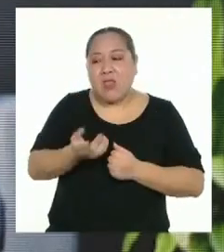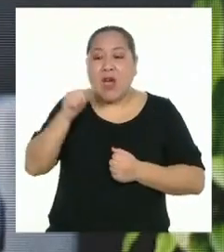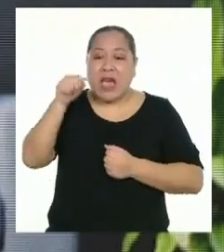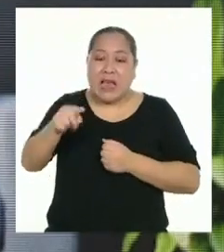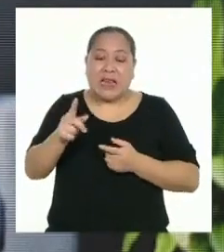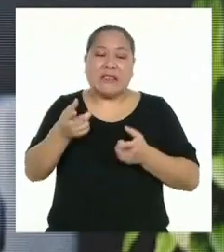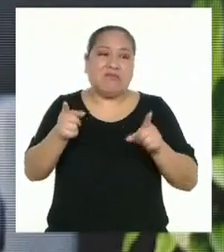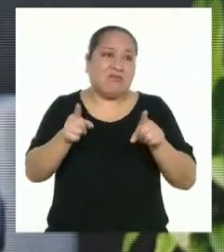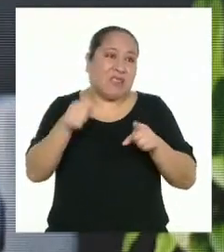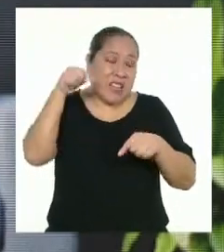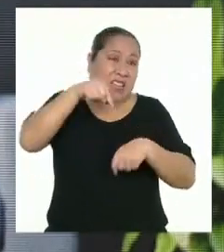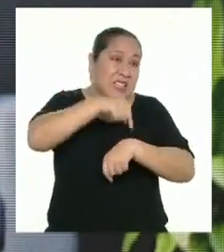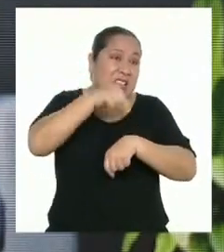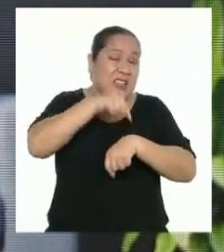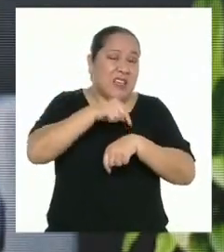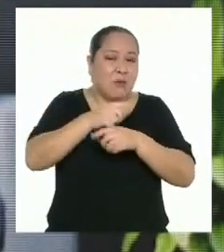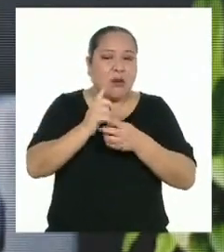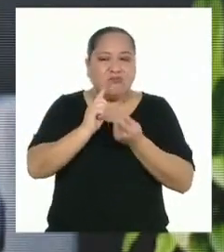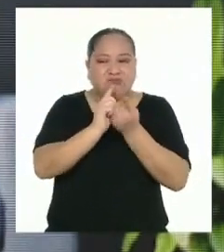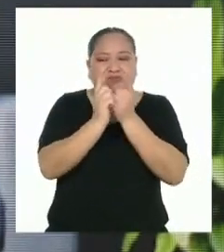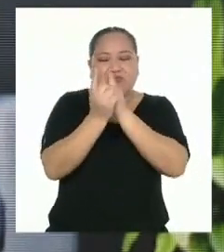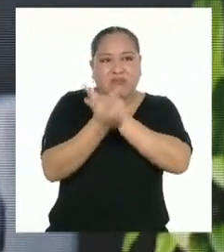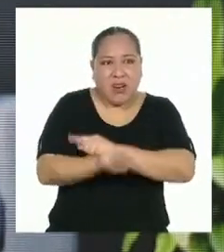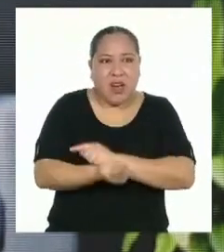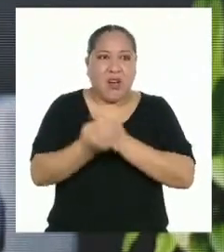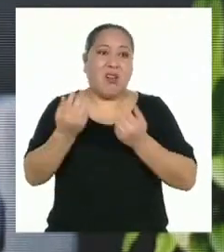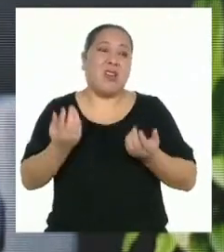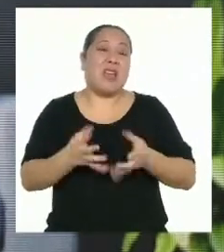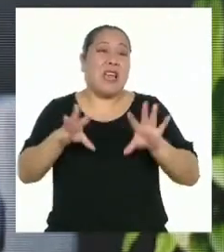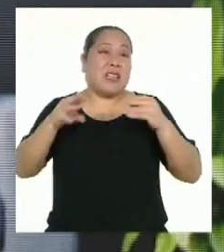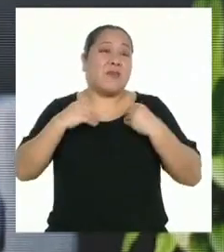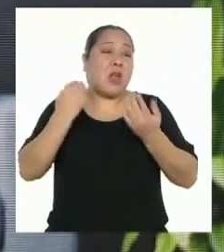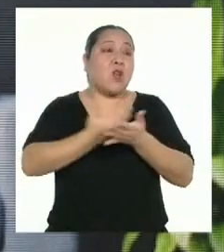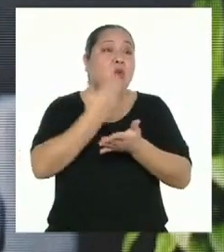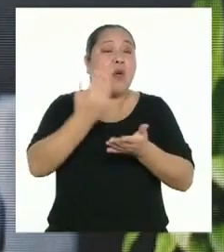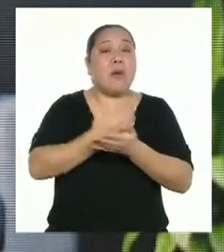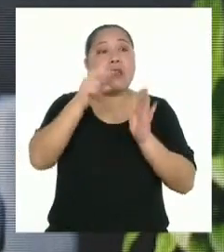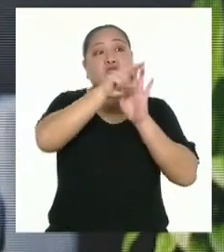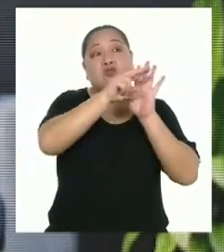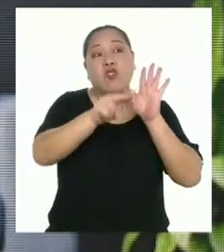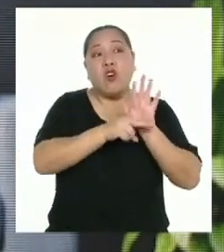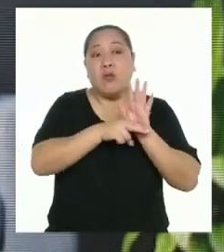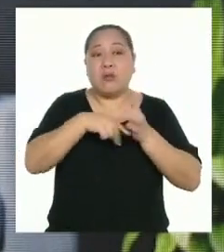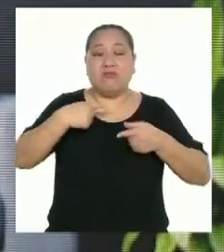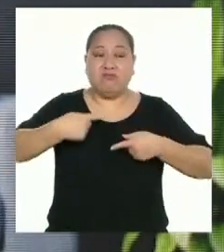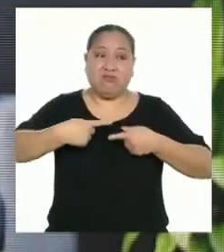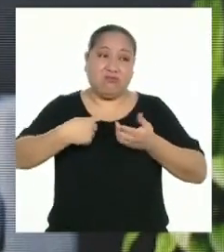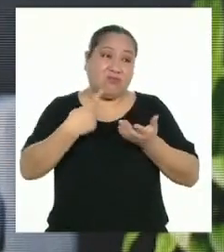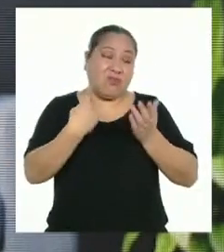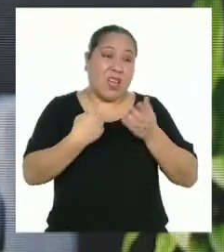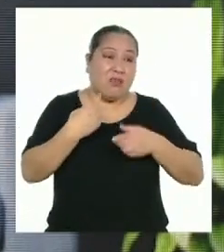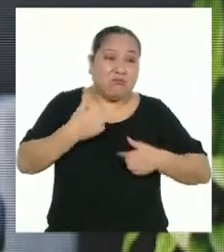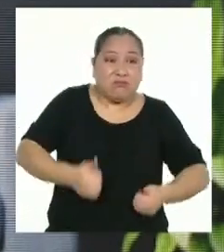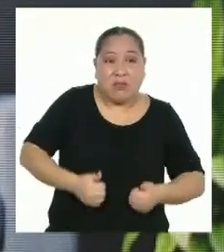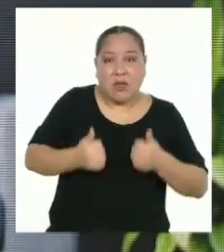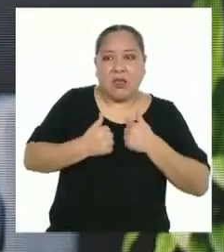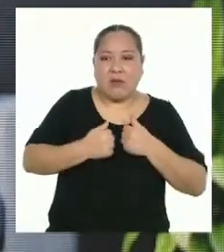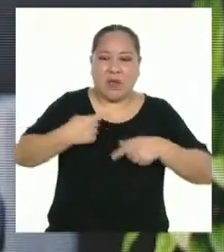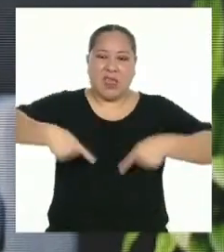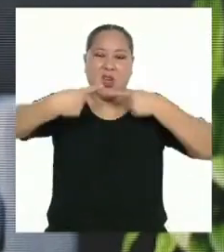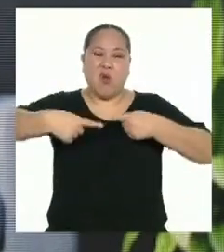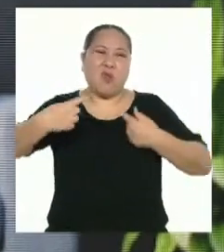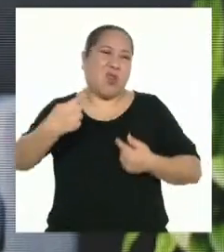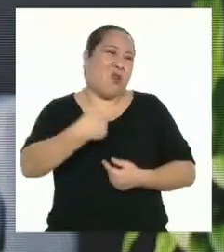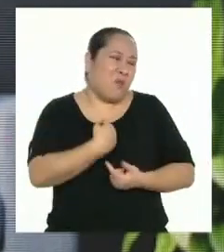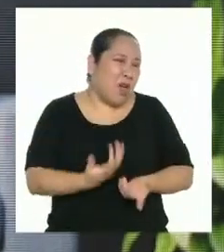ciertas situaciones familiares y cumplir nuevas normas de convivencia. Sin embargo, discute mucho conmigo o tiene conflictos con mis